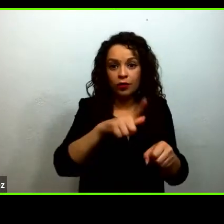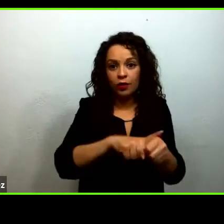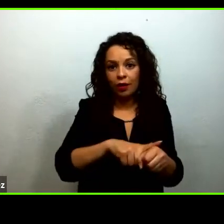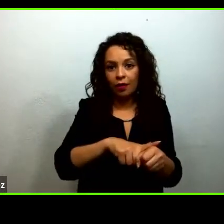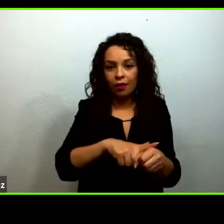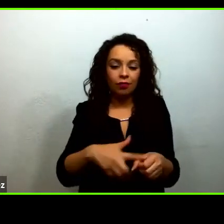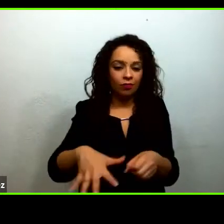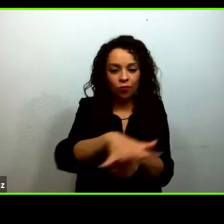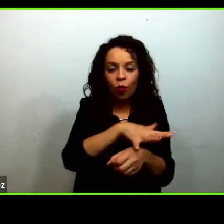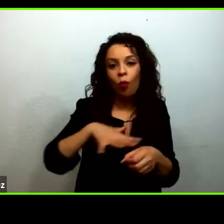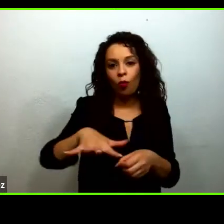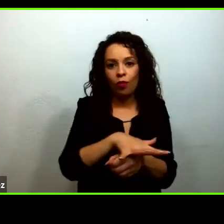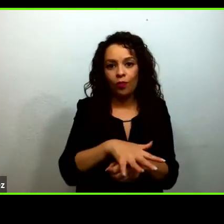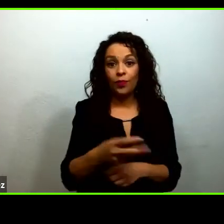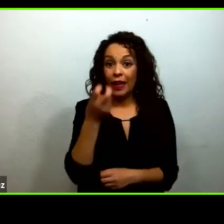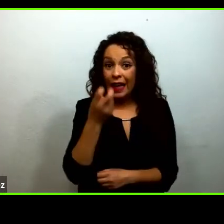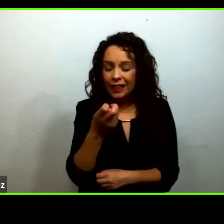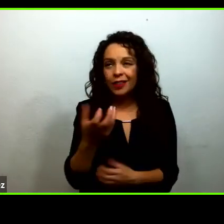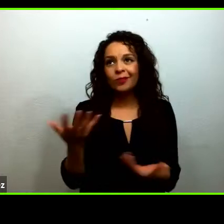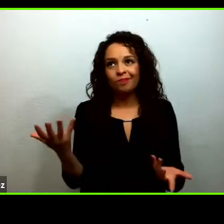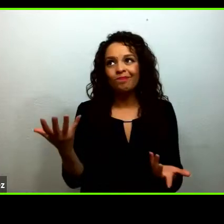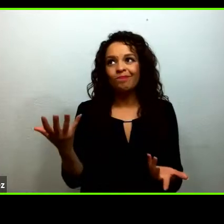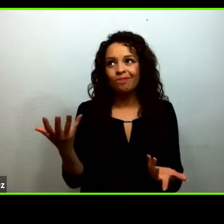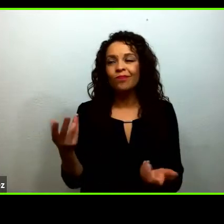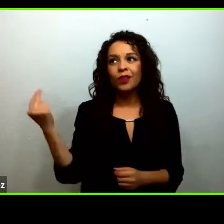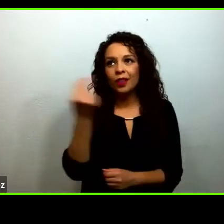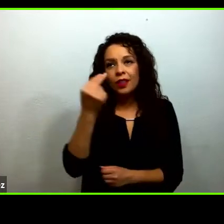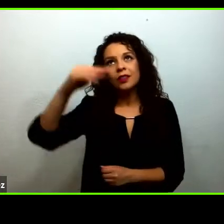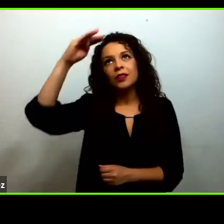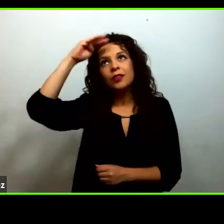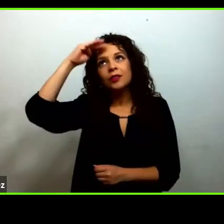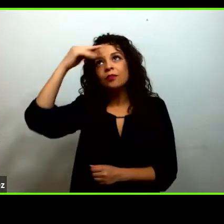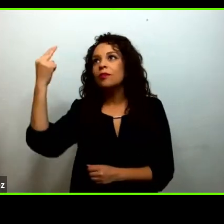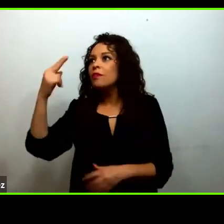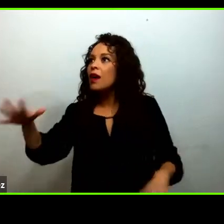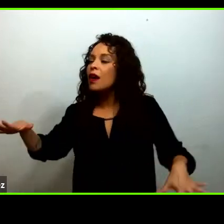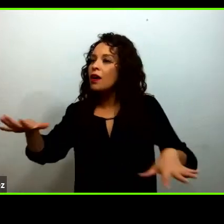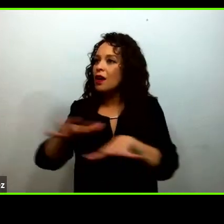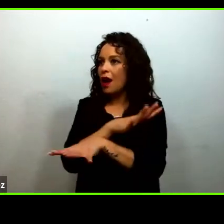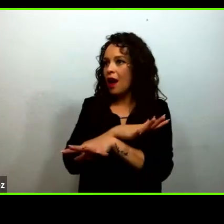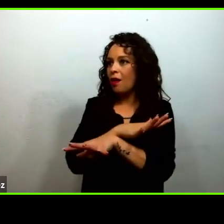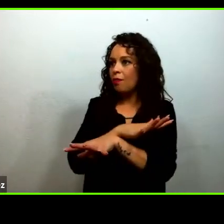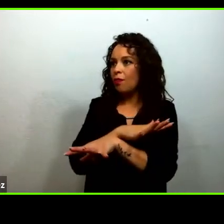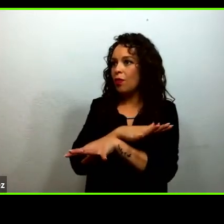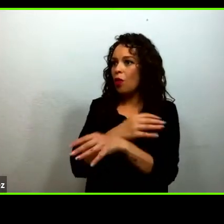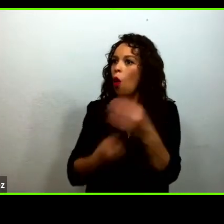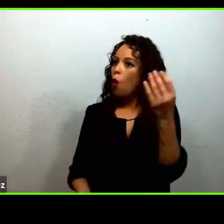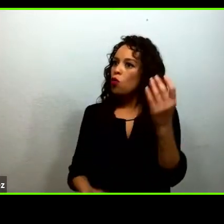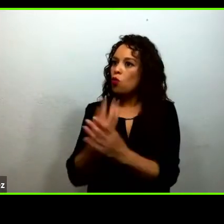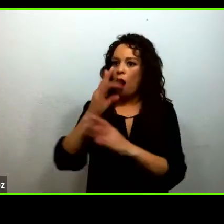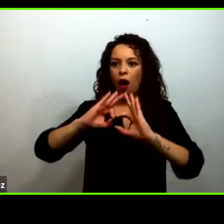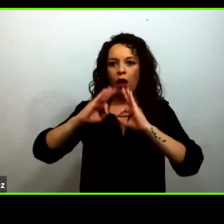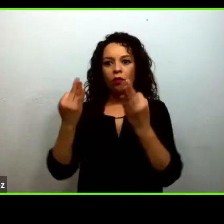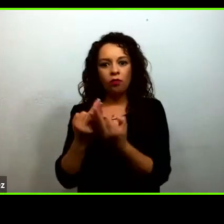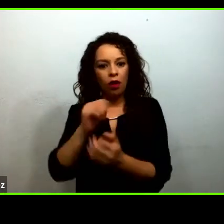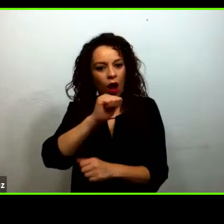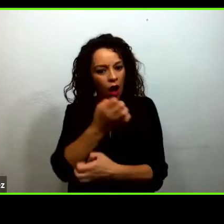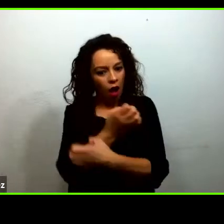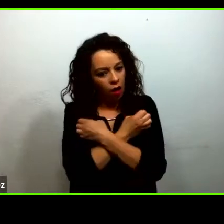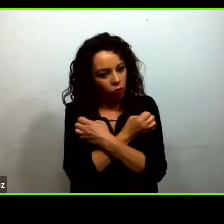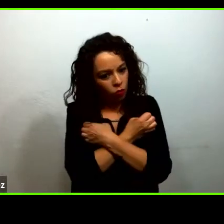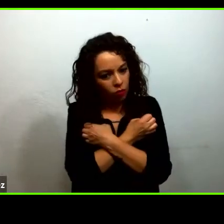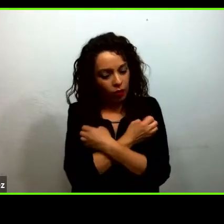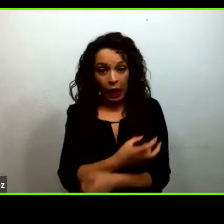en la necesidad de un cambio de paradigma en la educación. Y en este cambio de paradigma, el sistema educativo